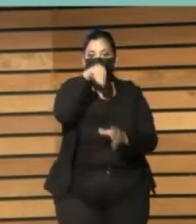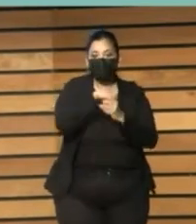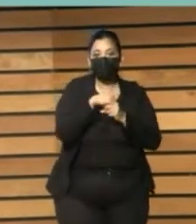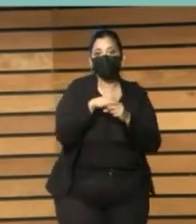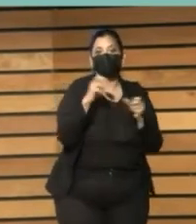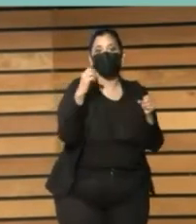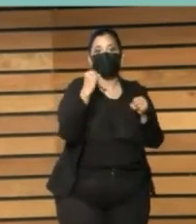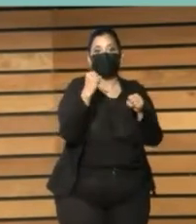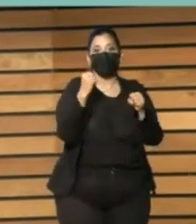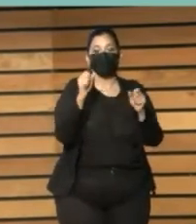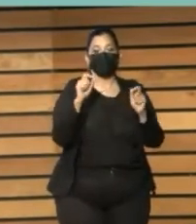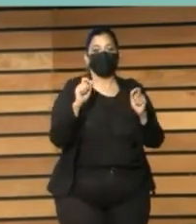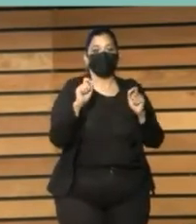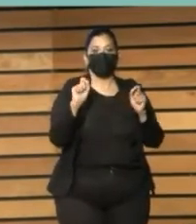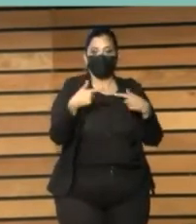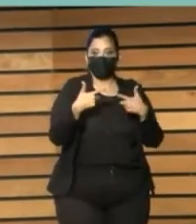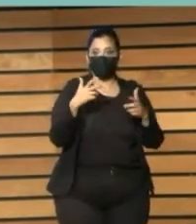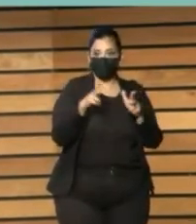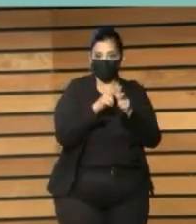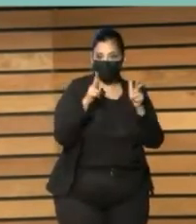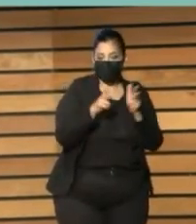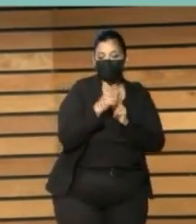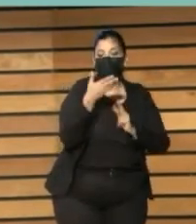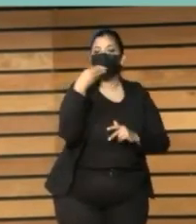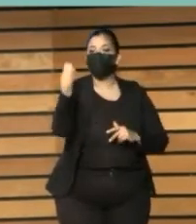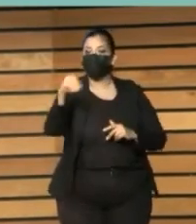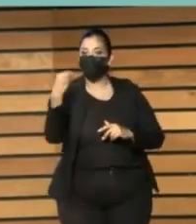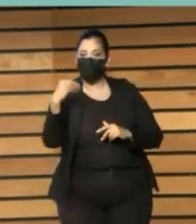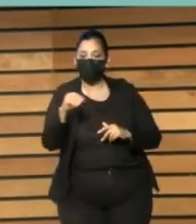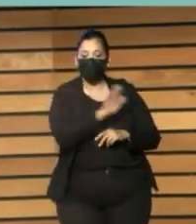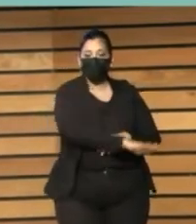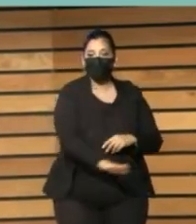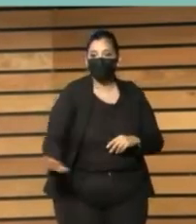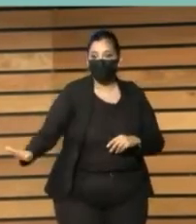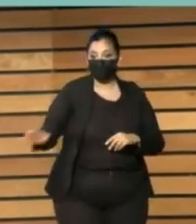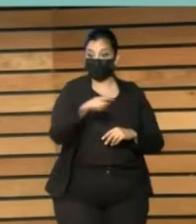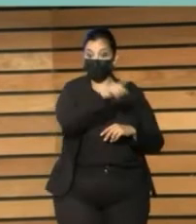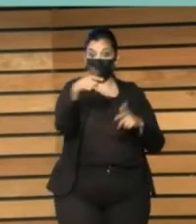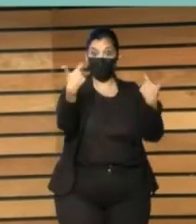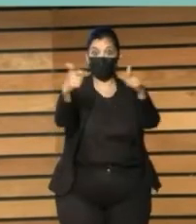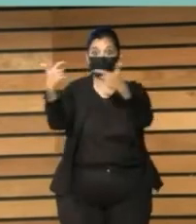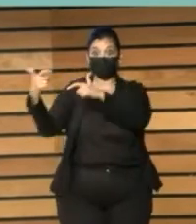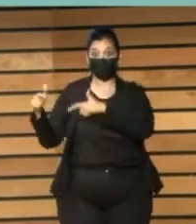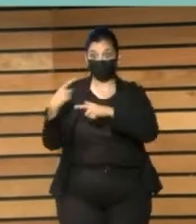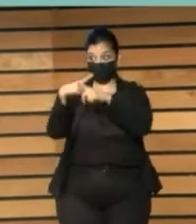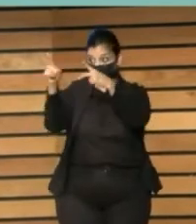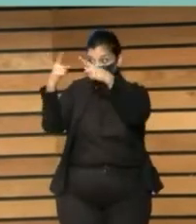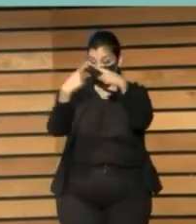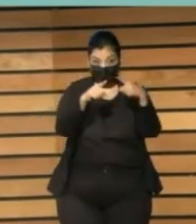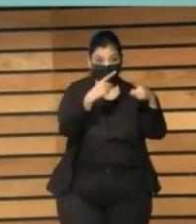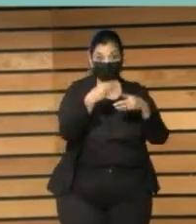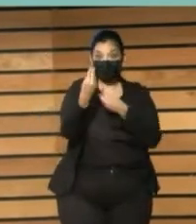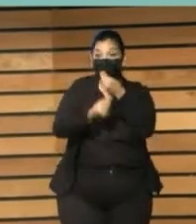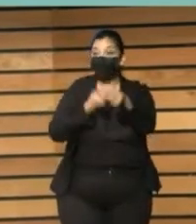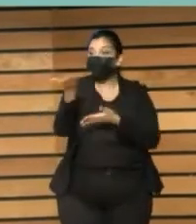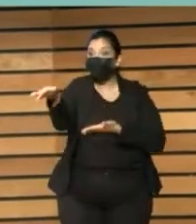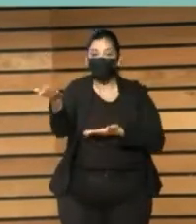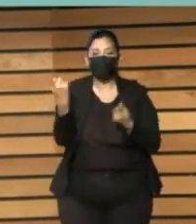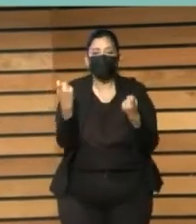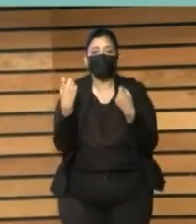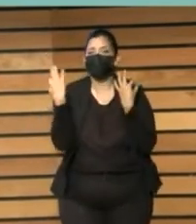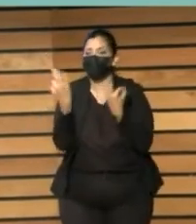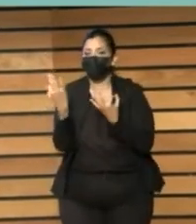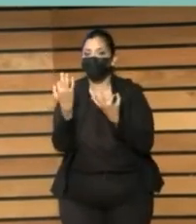no sabemos qué hacen los de infancia, los de juventud. Bueno, hay en términos generales, no quiero generalizar, pero en términos